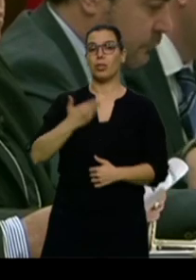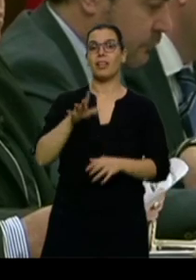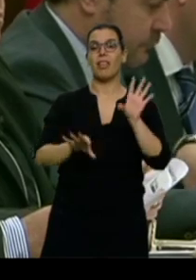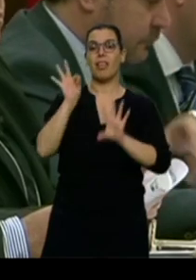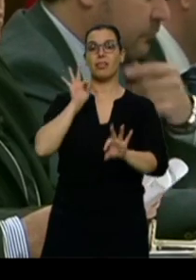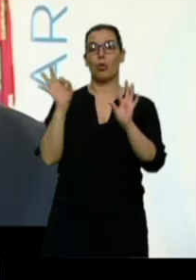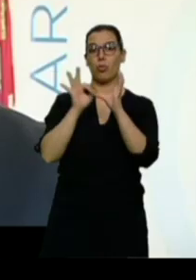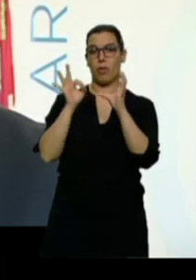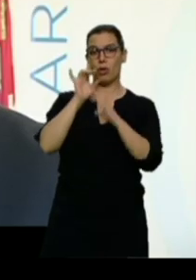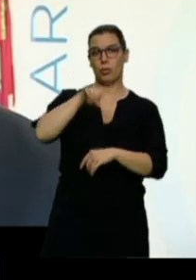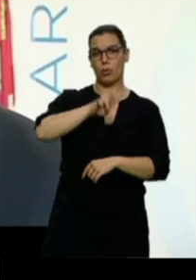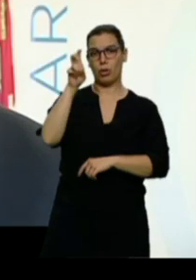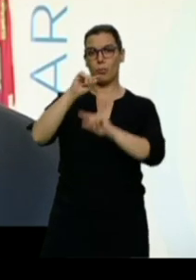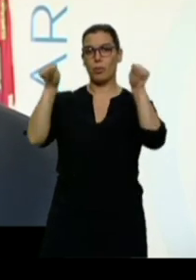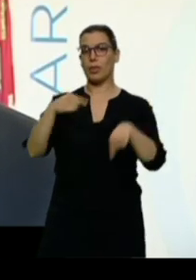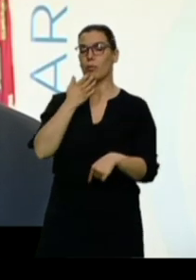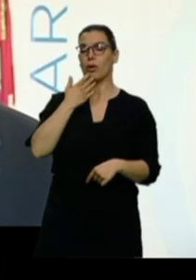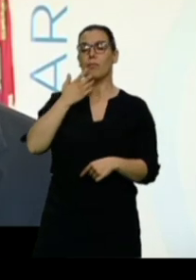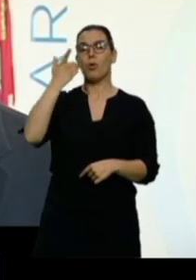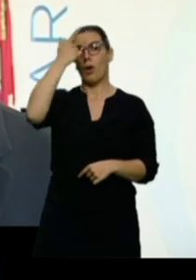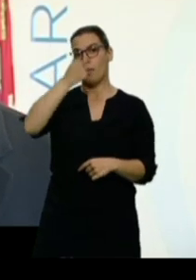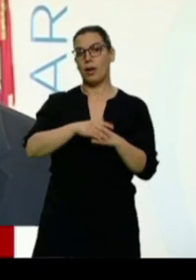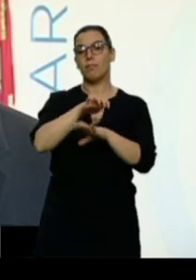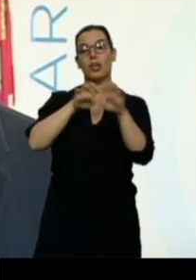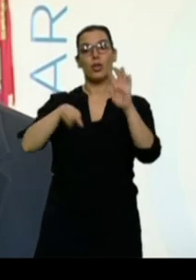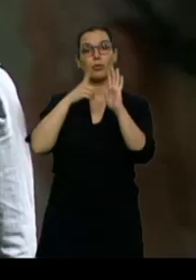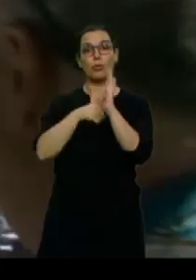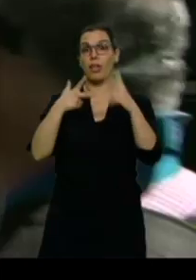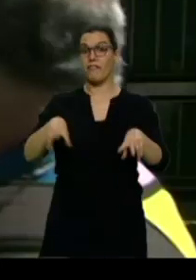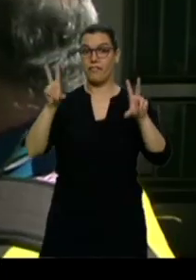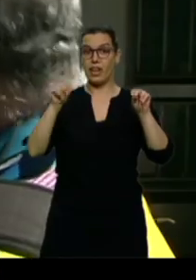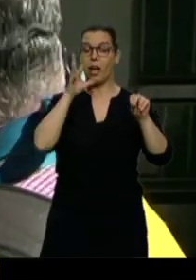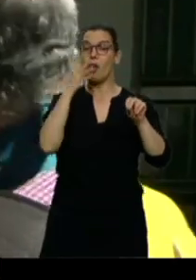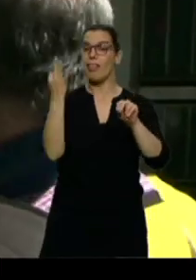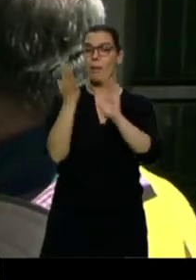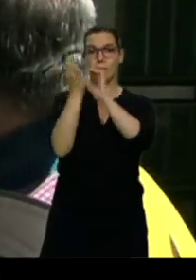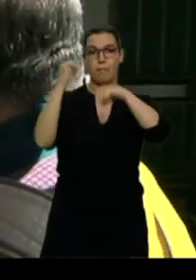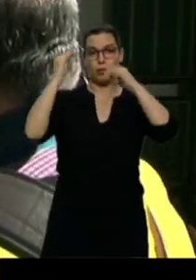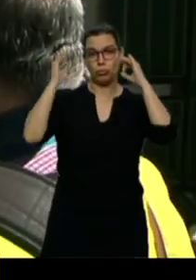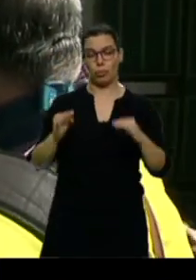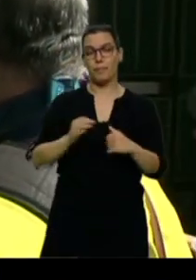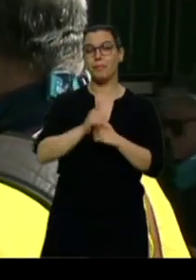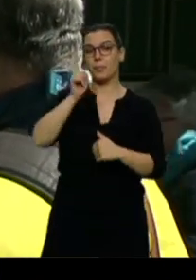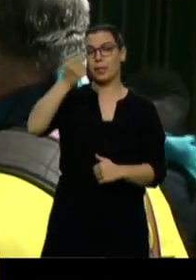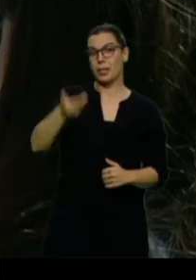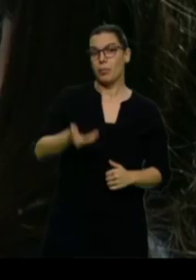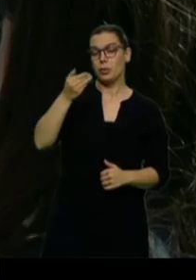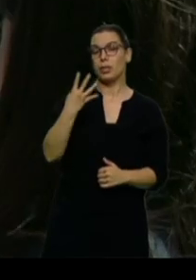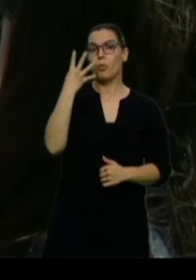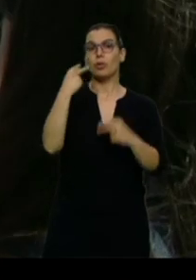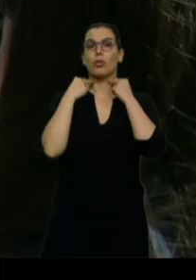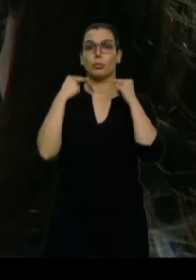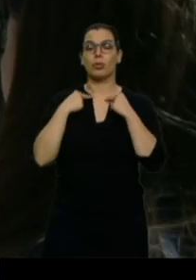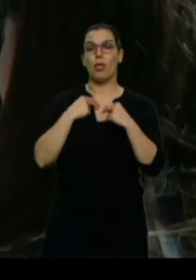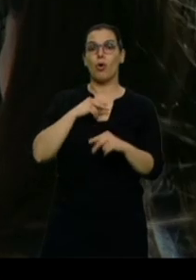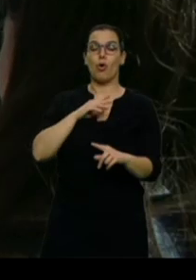también como Ávila. Fuera mayorías absolutas y ahora mismo hay que gobernar con pactos. Decisivos también serán los cuatro diputados de por Ávila, que ya